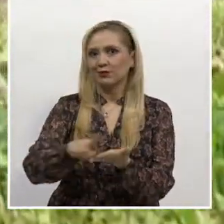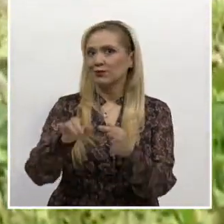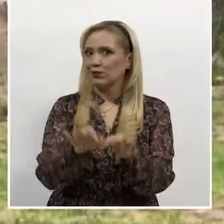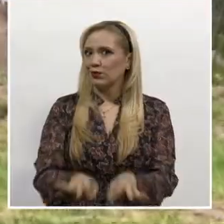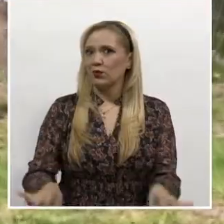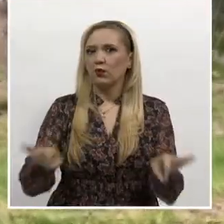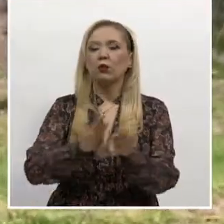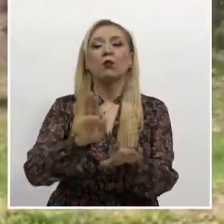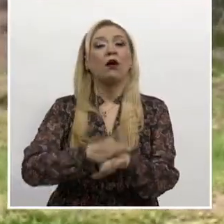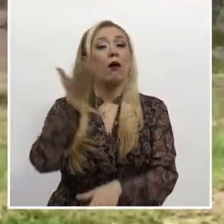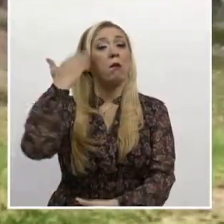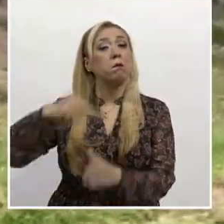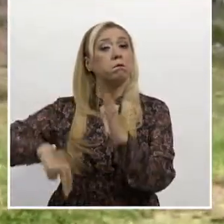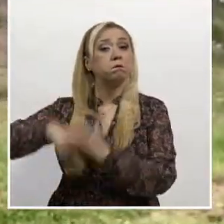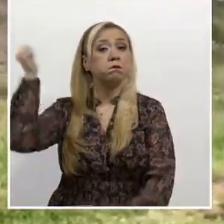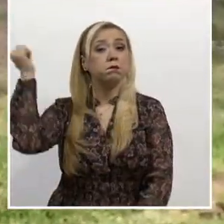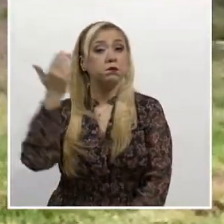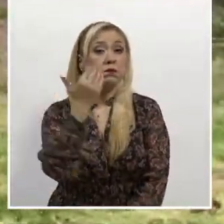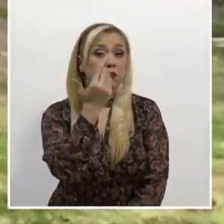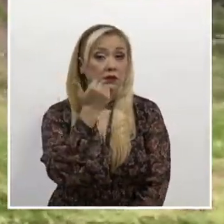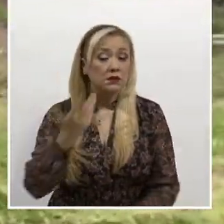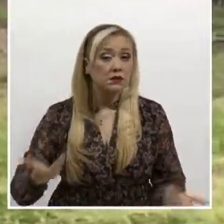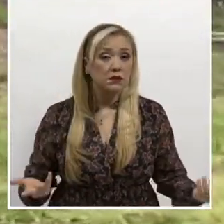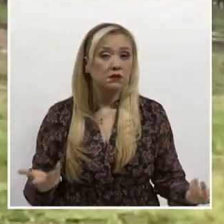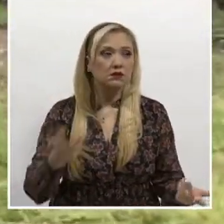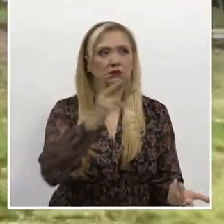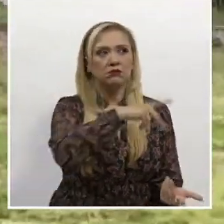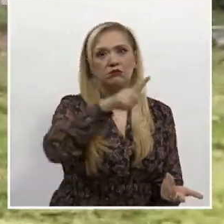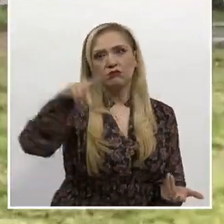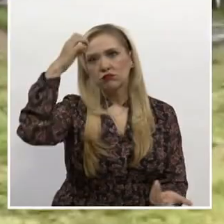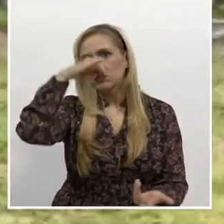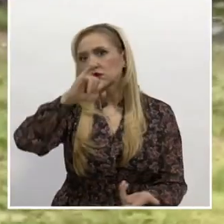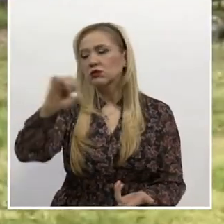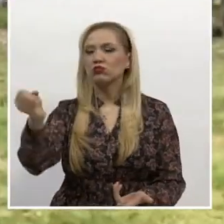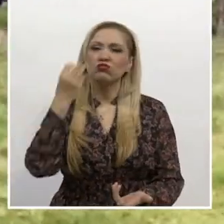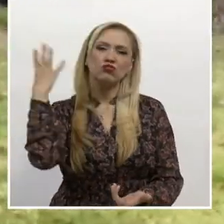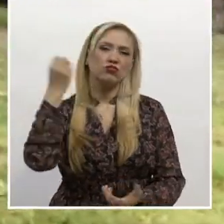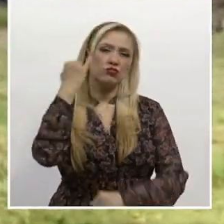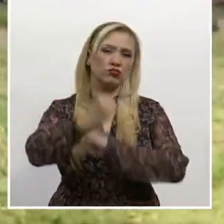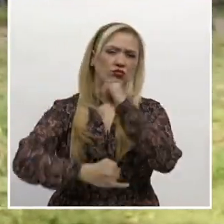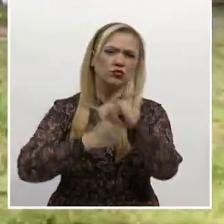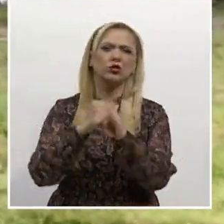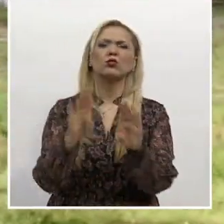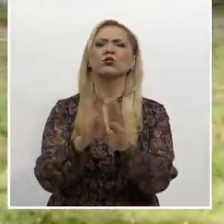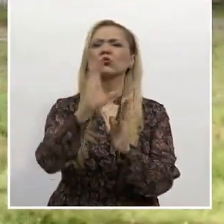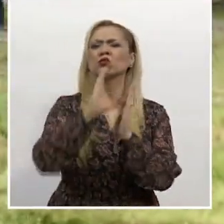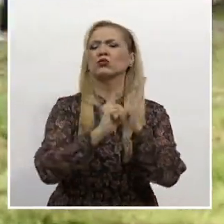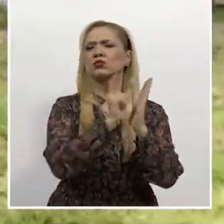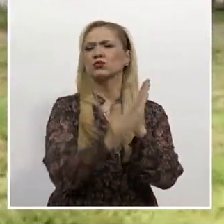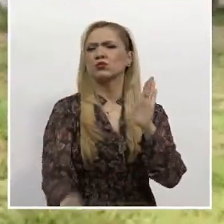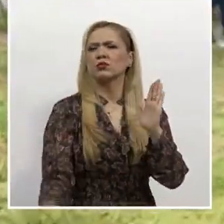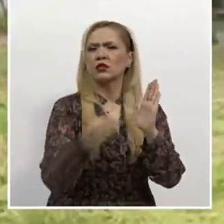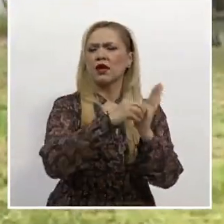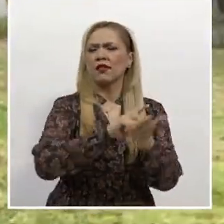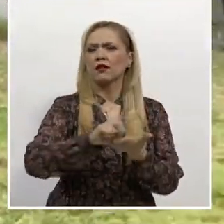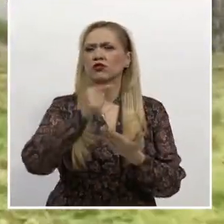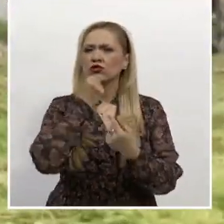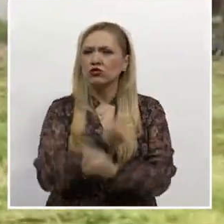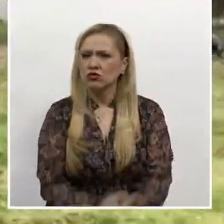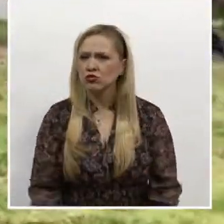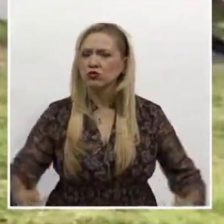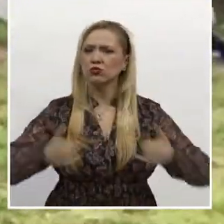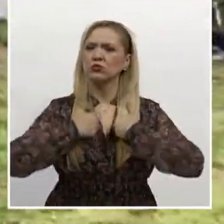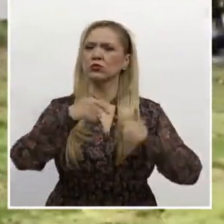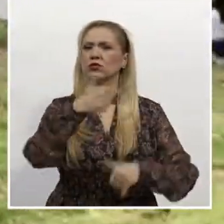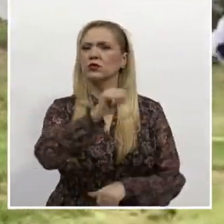de una ausencia estructural, consideraron especialistas durante una conferencia internacional la constitucionalización de los derechos de la niñez y la